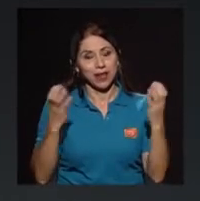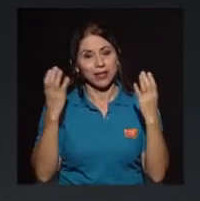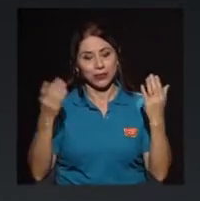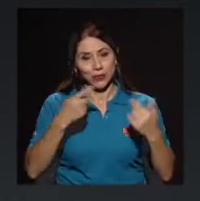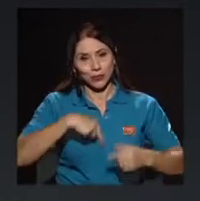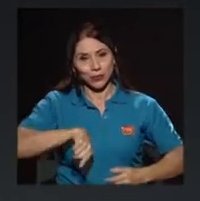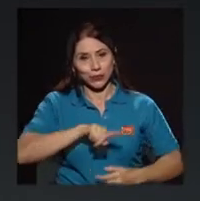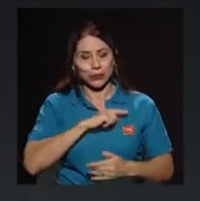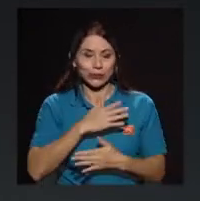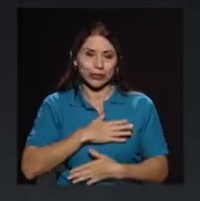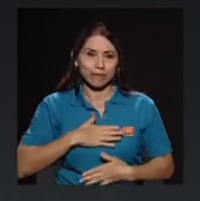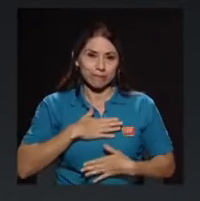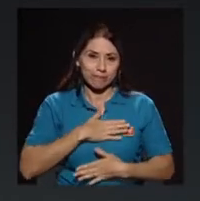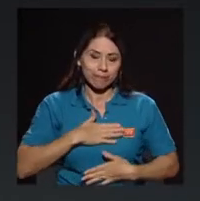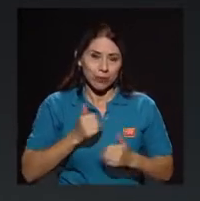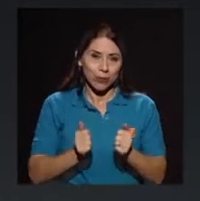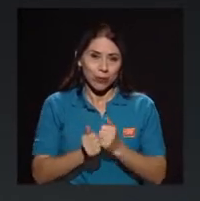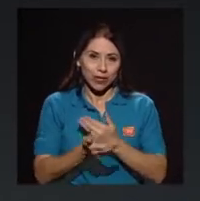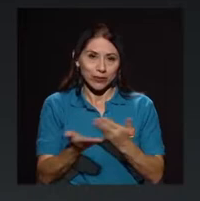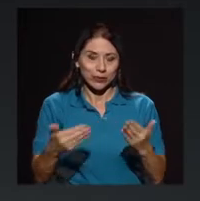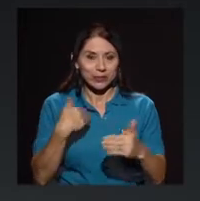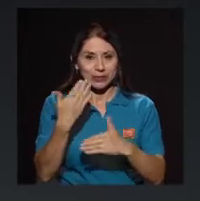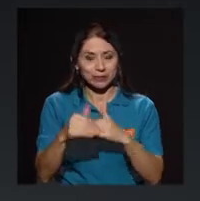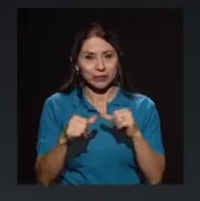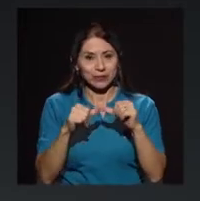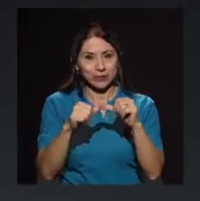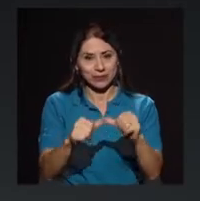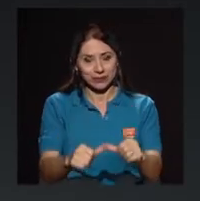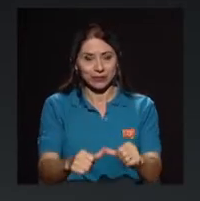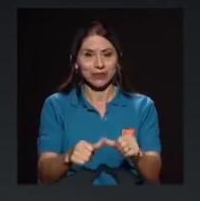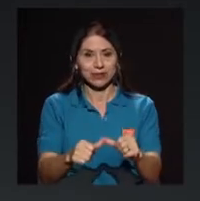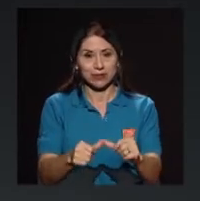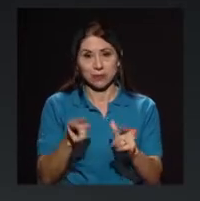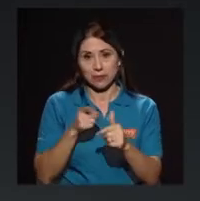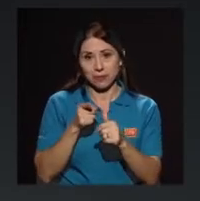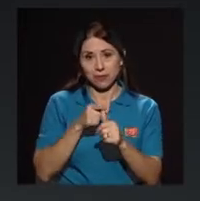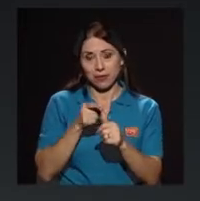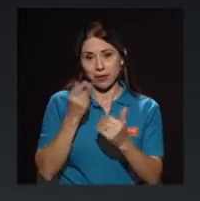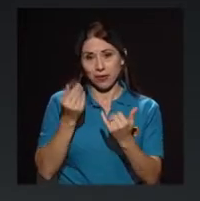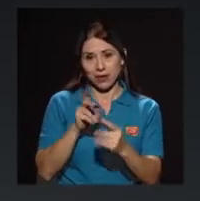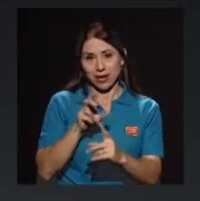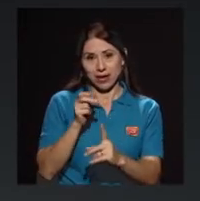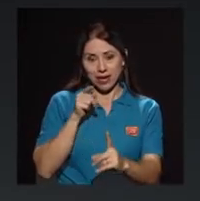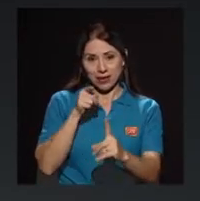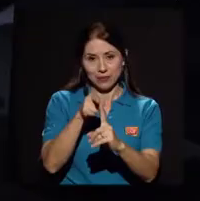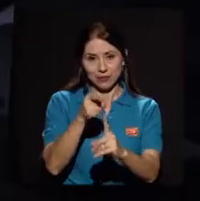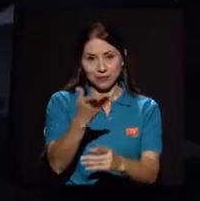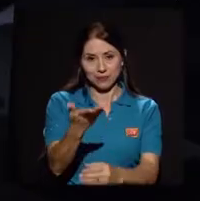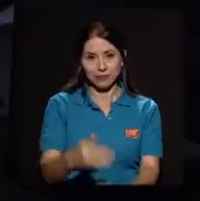y regocijándonos con ellos. Regresamos una vez que el canal nos invite a hacerlo.